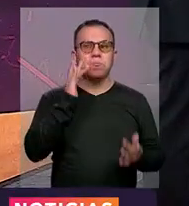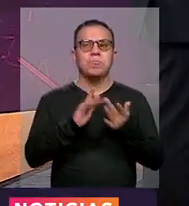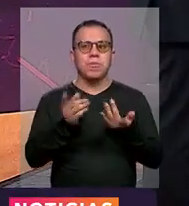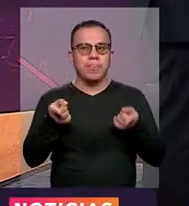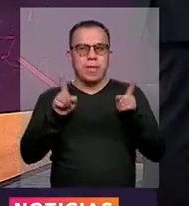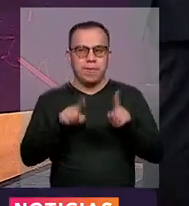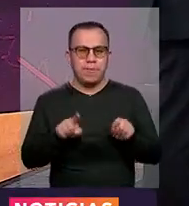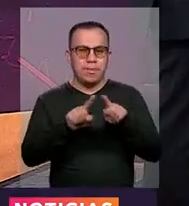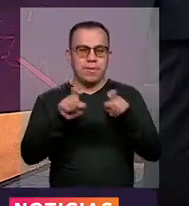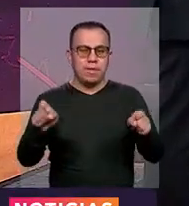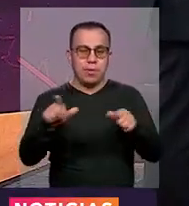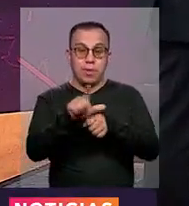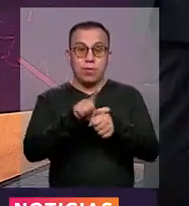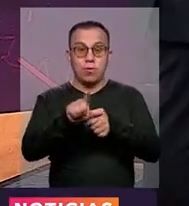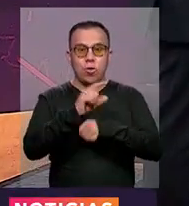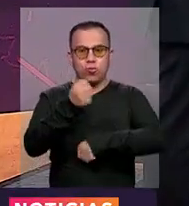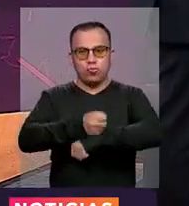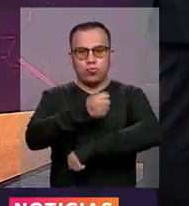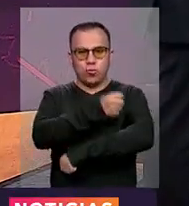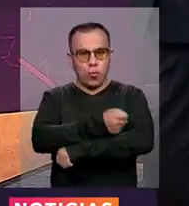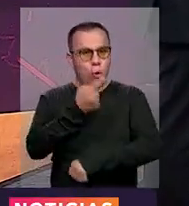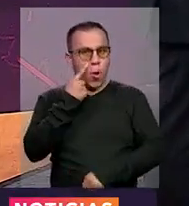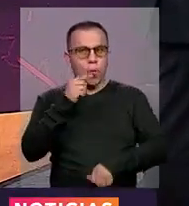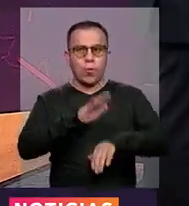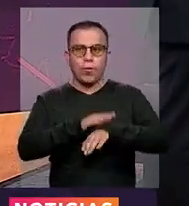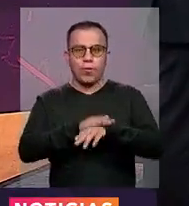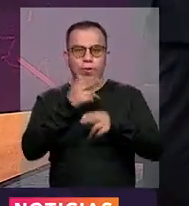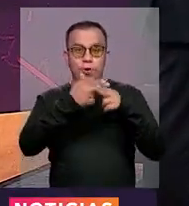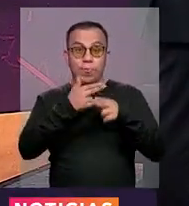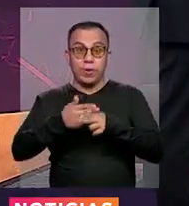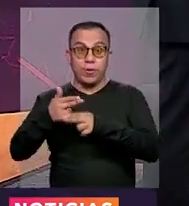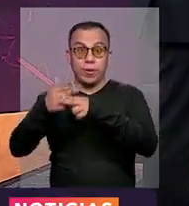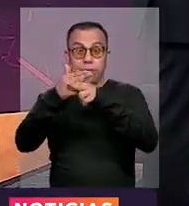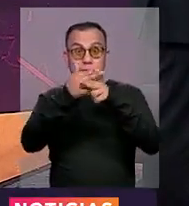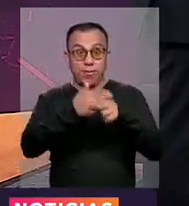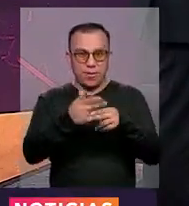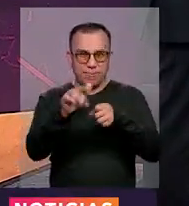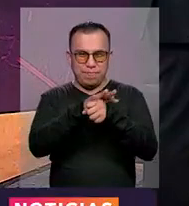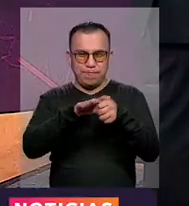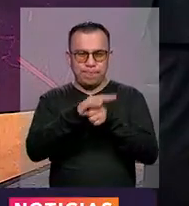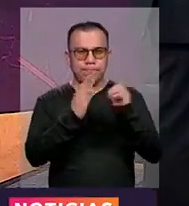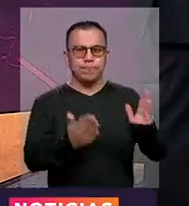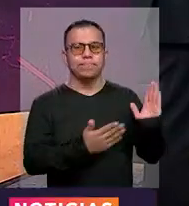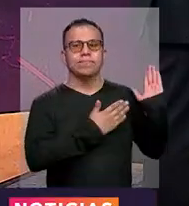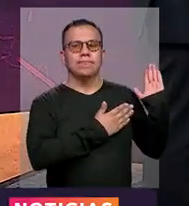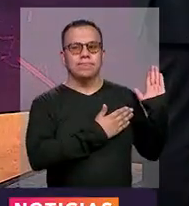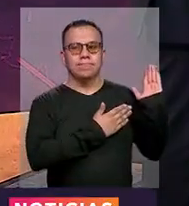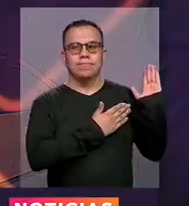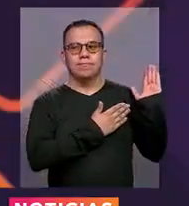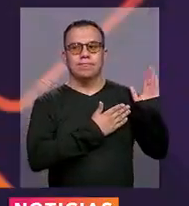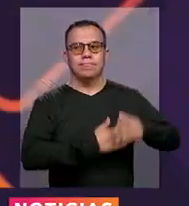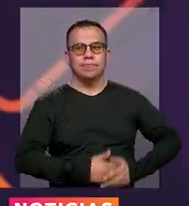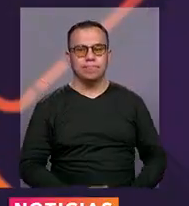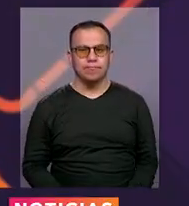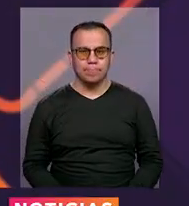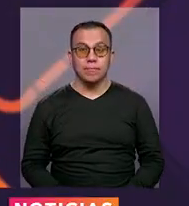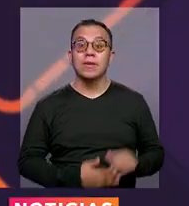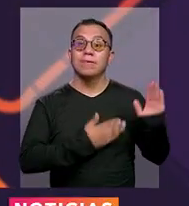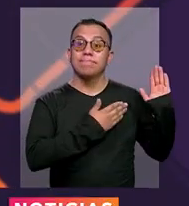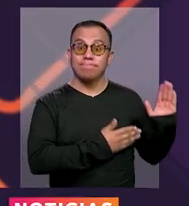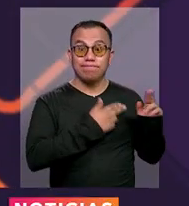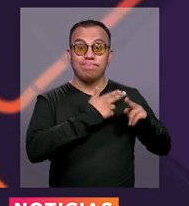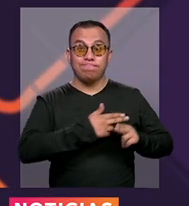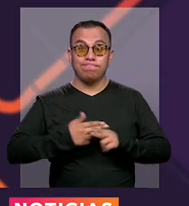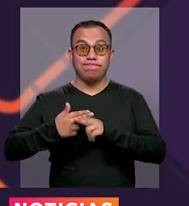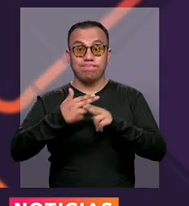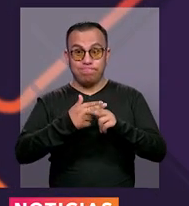también acá la localidad de Suba. Mucha atención en los barrios Vereda, Suba, Cerros 2, Iragua, Casablanca, Suba, Portales del Norte,